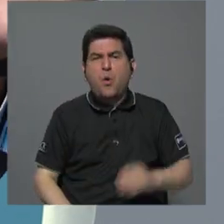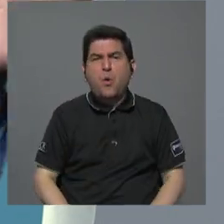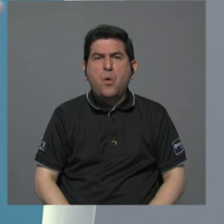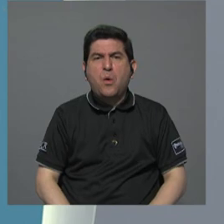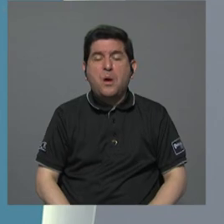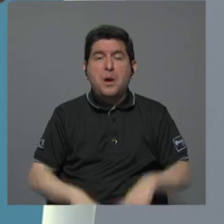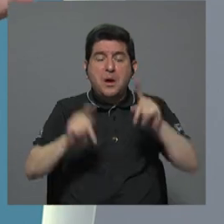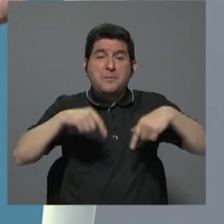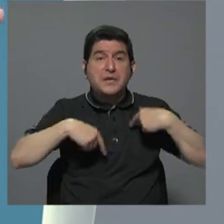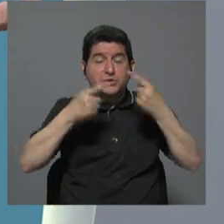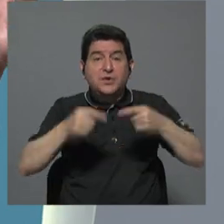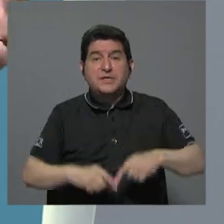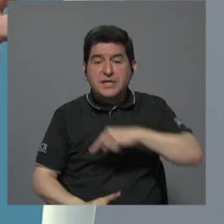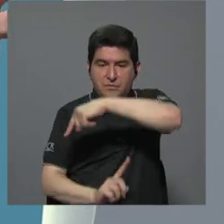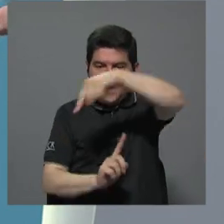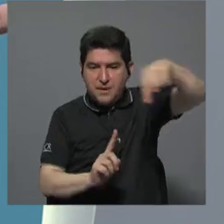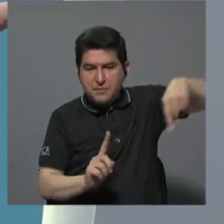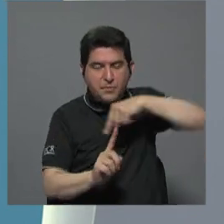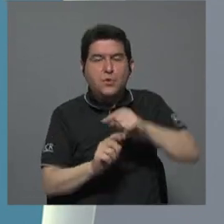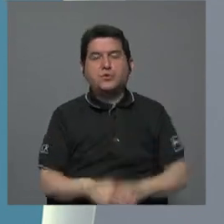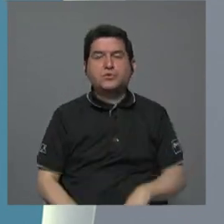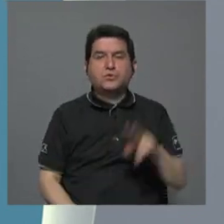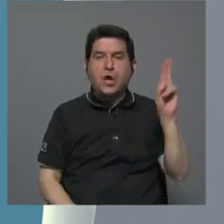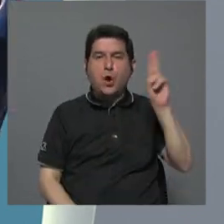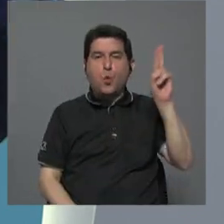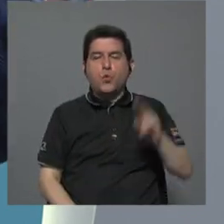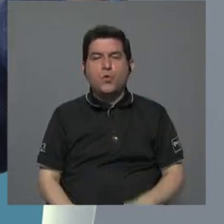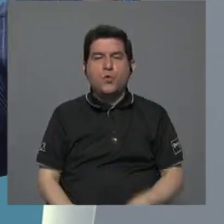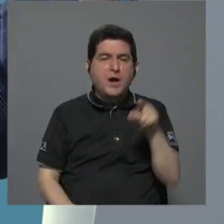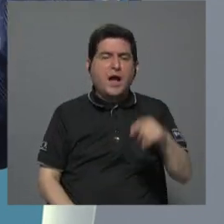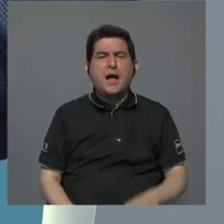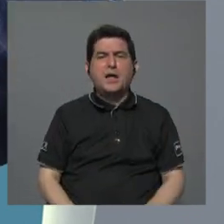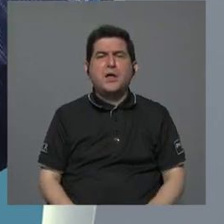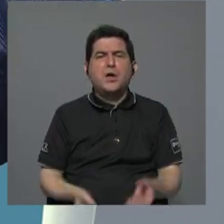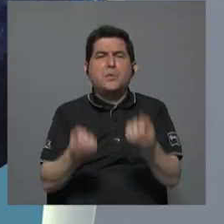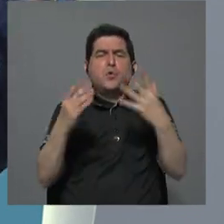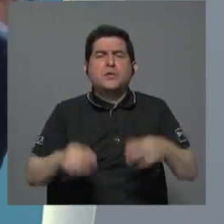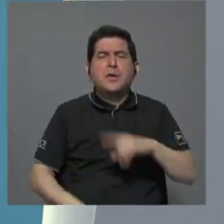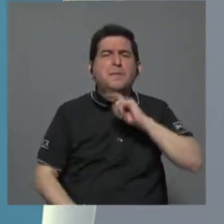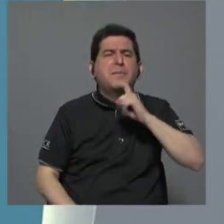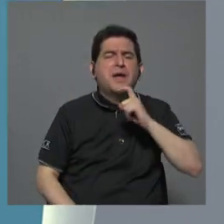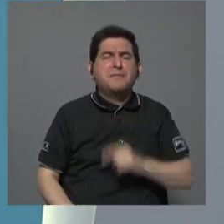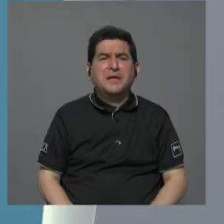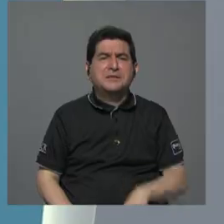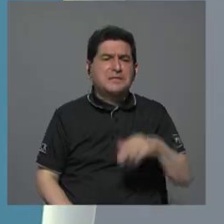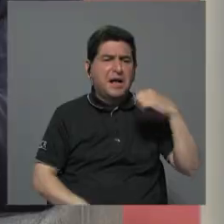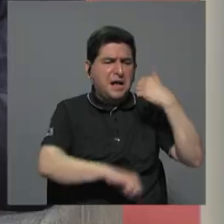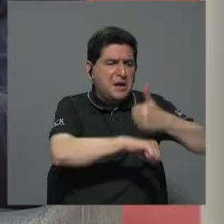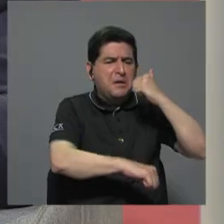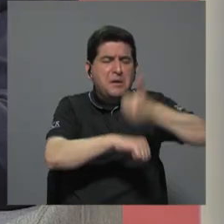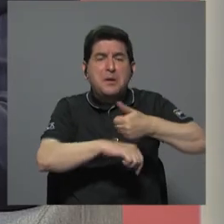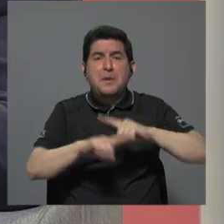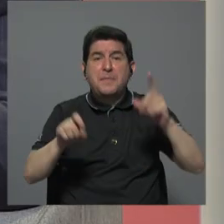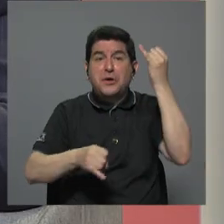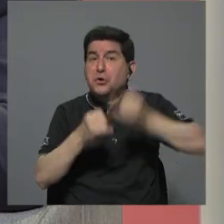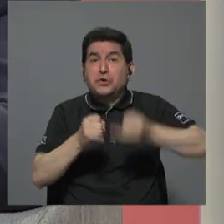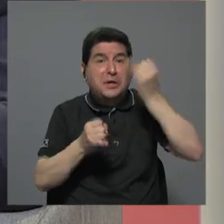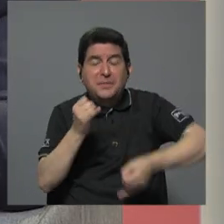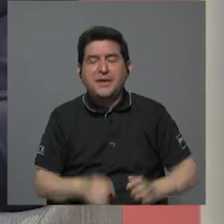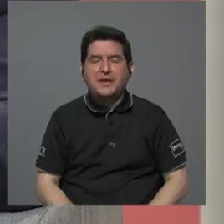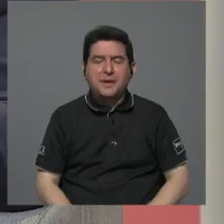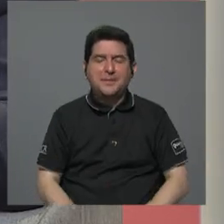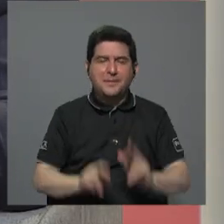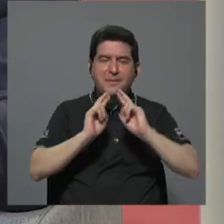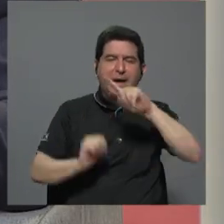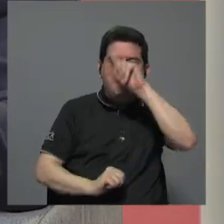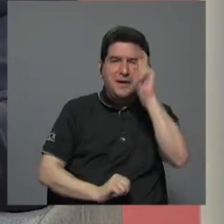los que pasamos por la circunvalación en Uruca, lo que vemos es un puño de varillas ahí levantadas y seguimos todo en esto. Yo, para contestar tu pregunta,